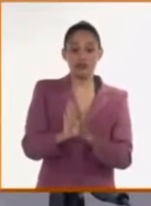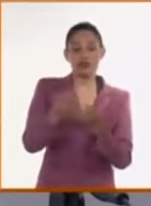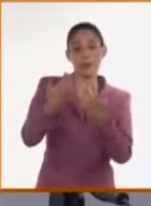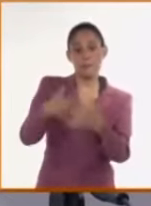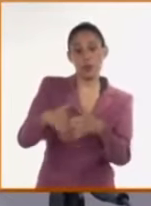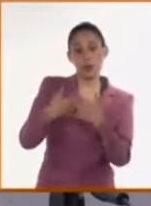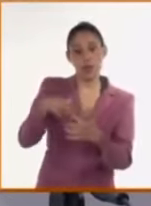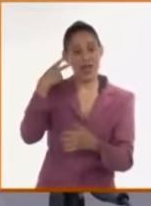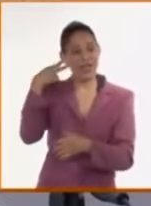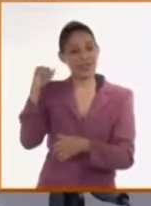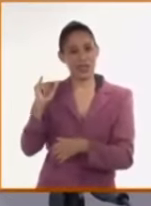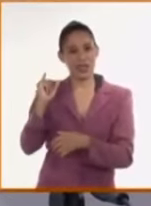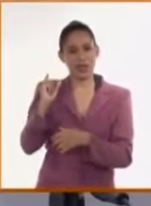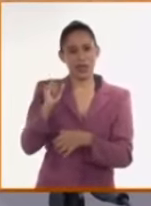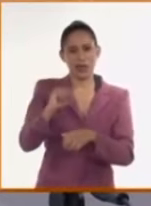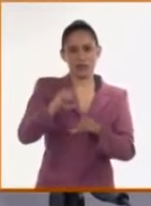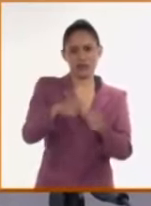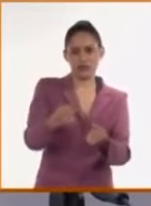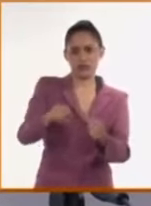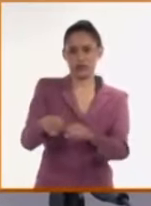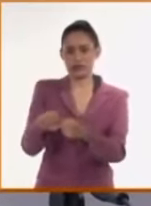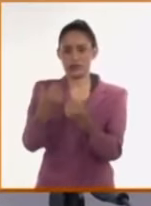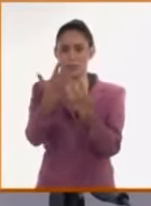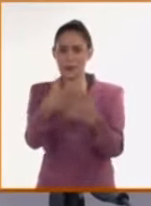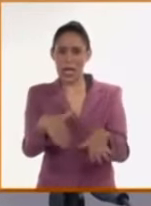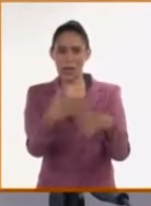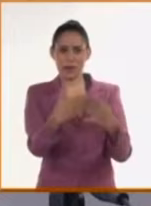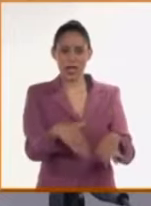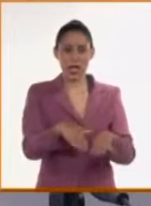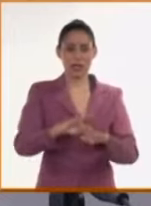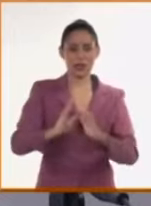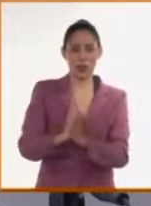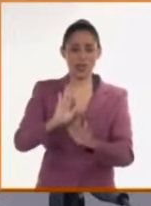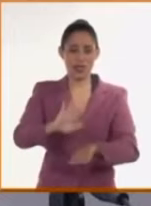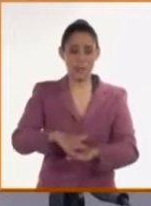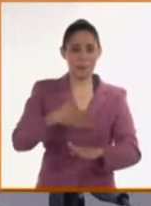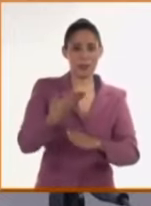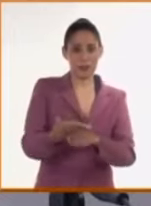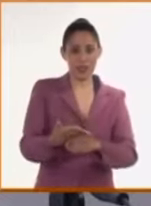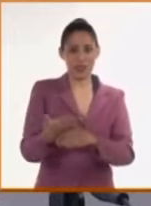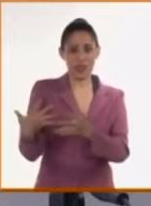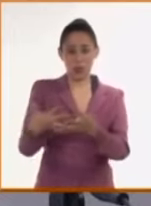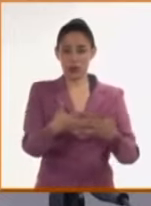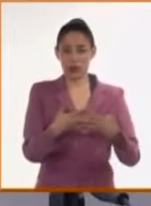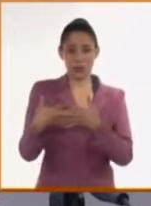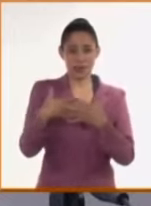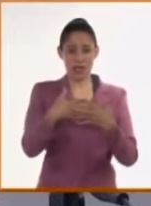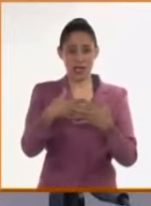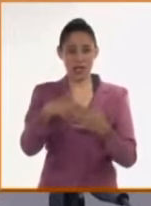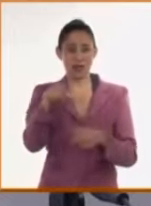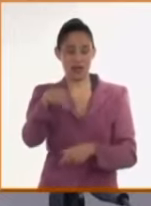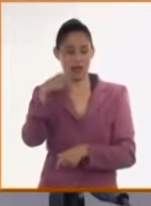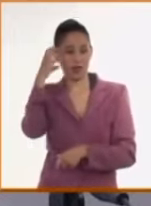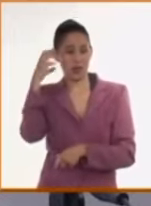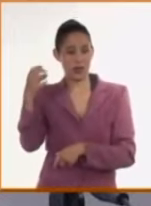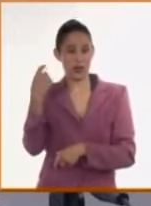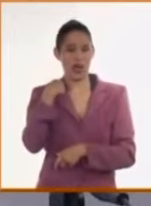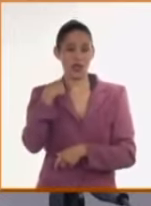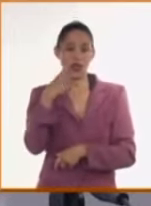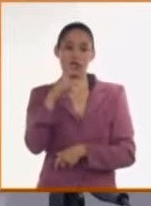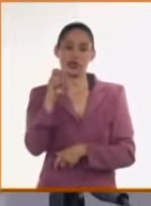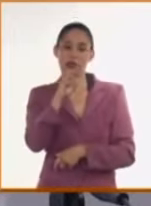destruida después de la intervención norteamericana del año 2004.